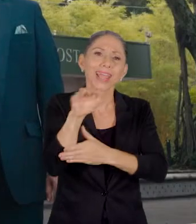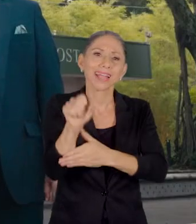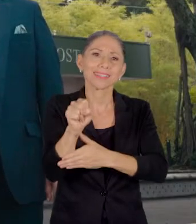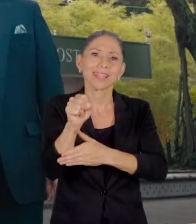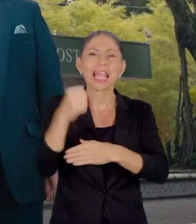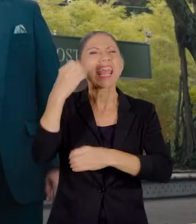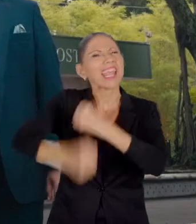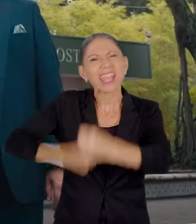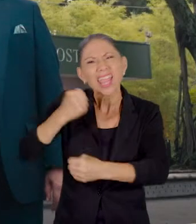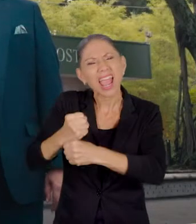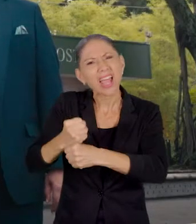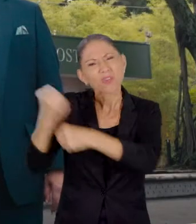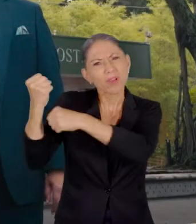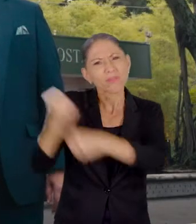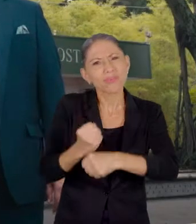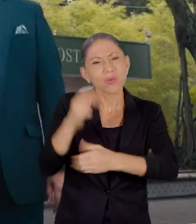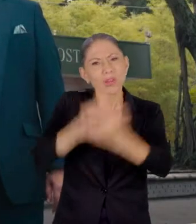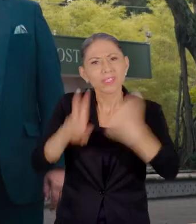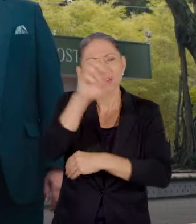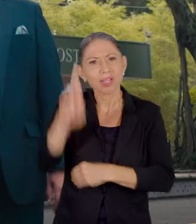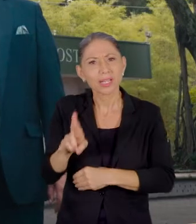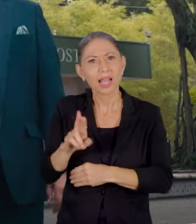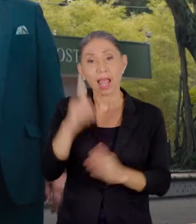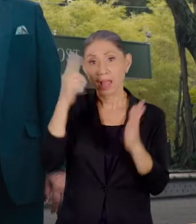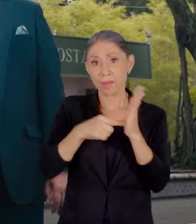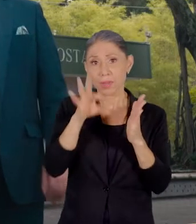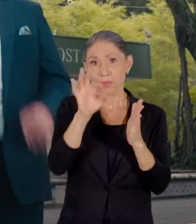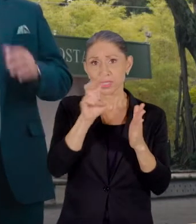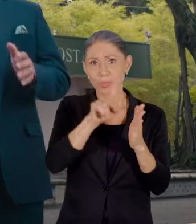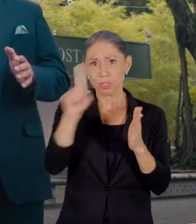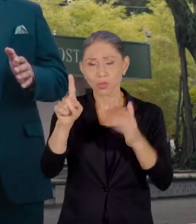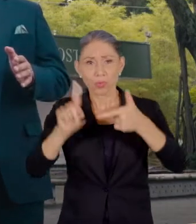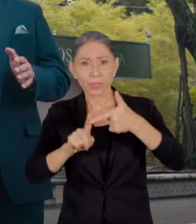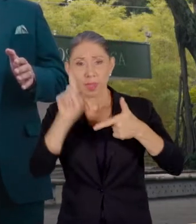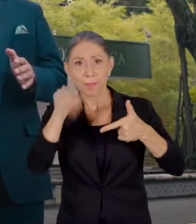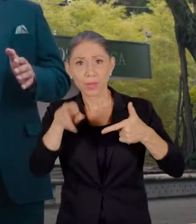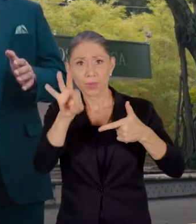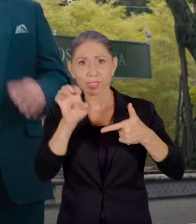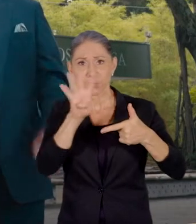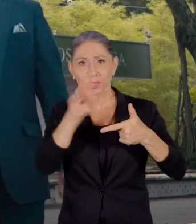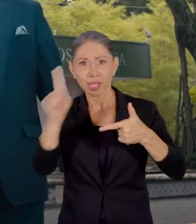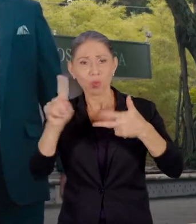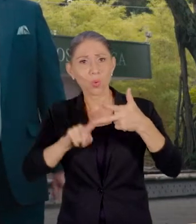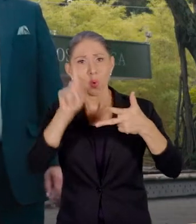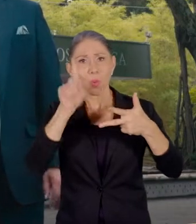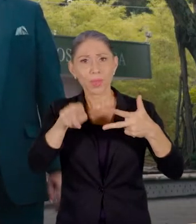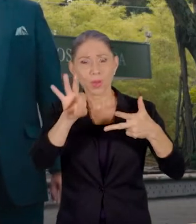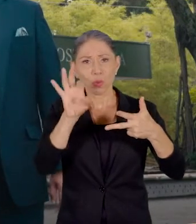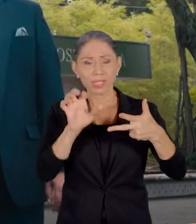fue creada la Universidad de Costa Rica? ¿En 1921, 1941 o